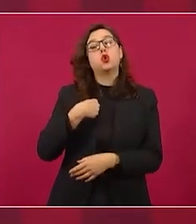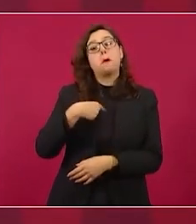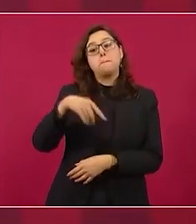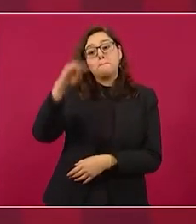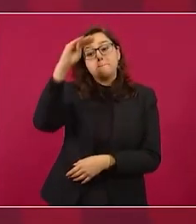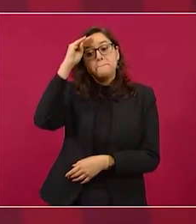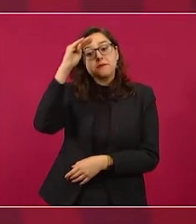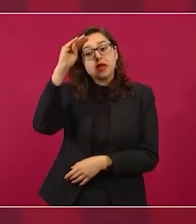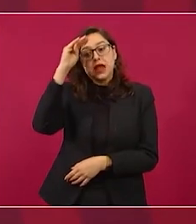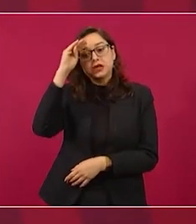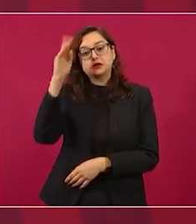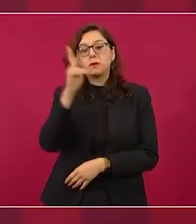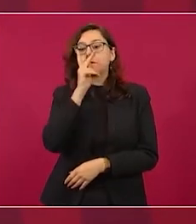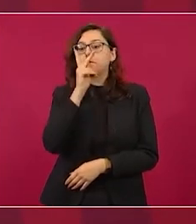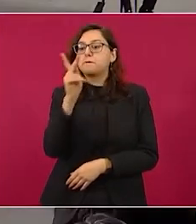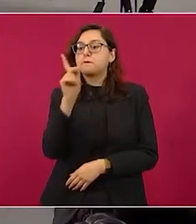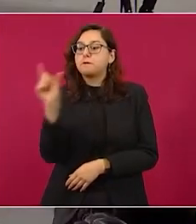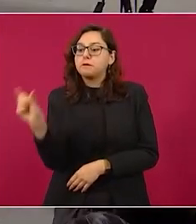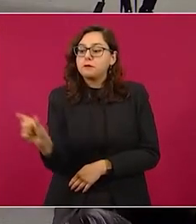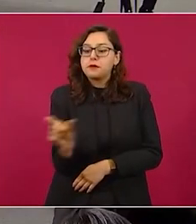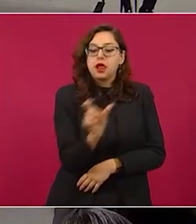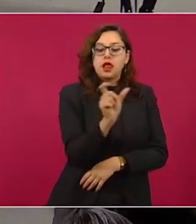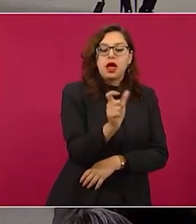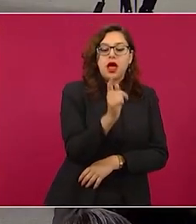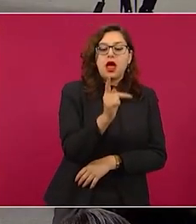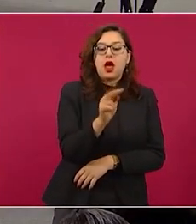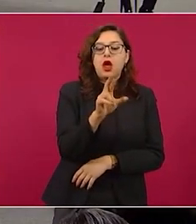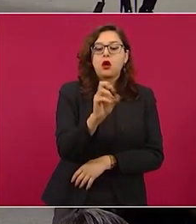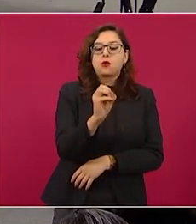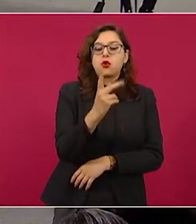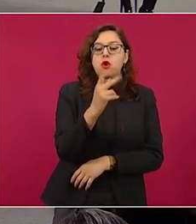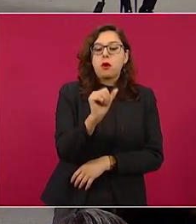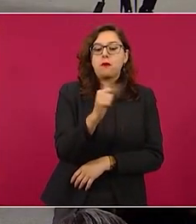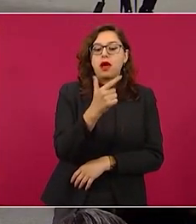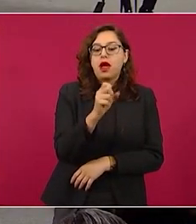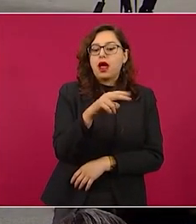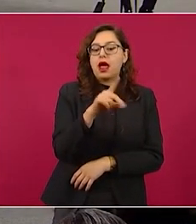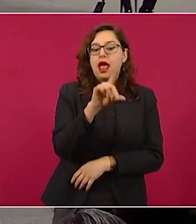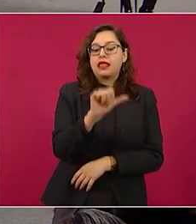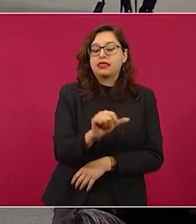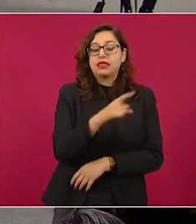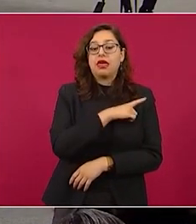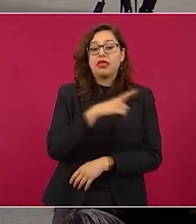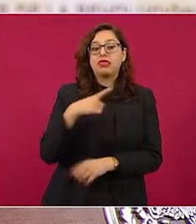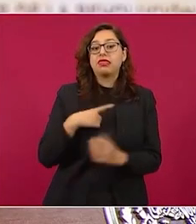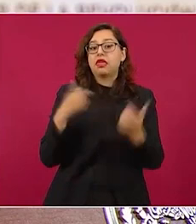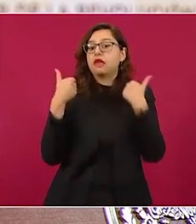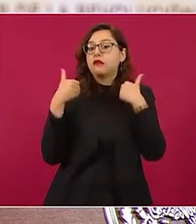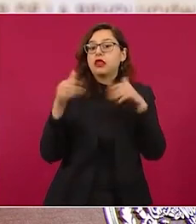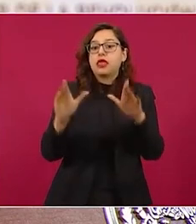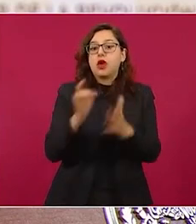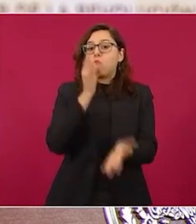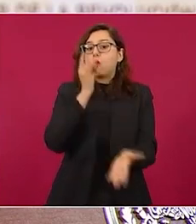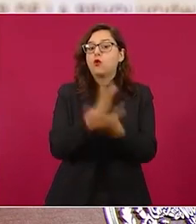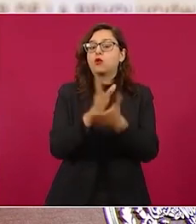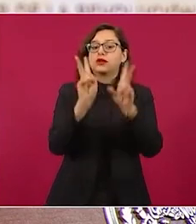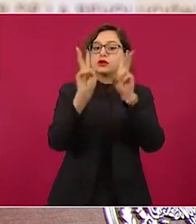la participación a favor de una postura de un partido,